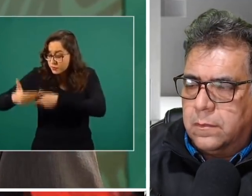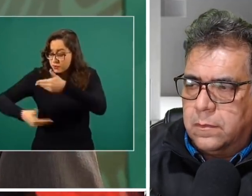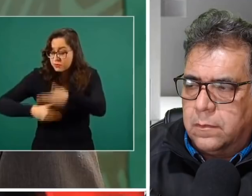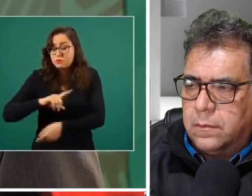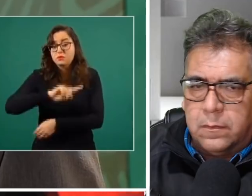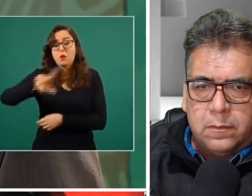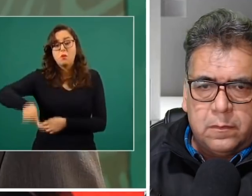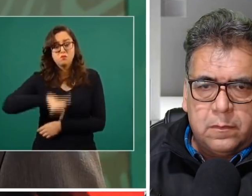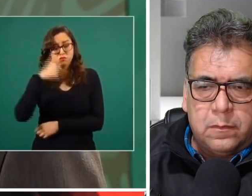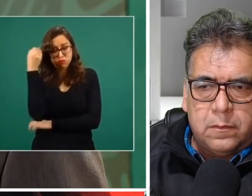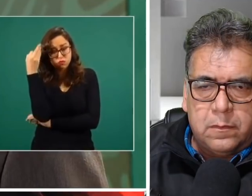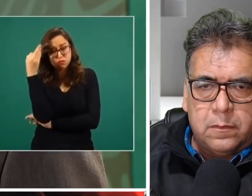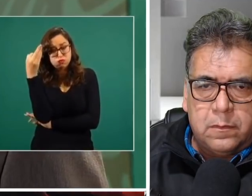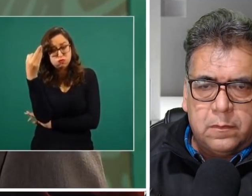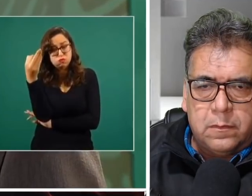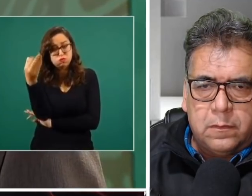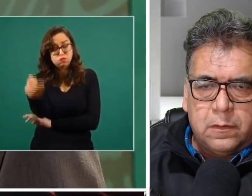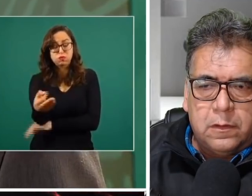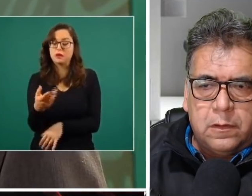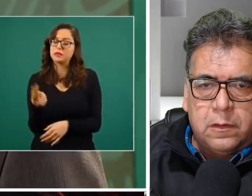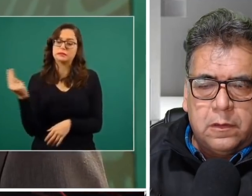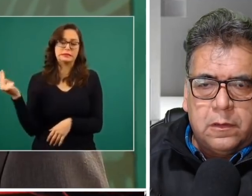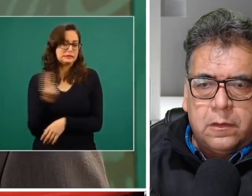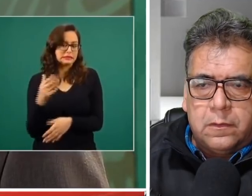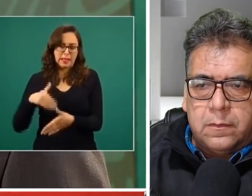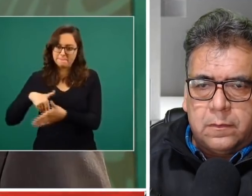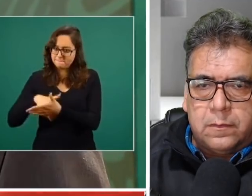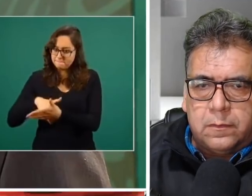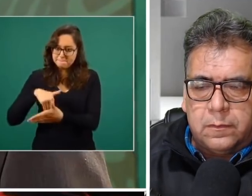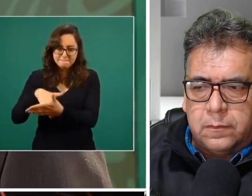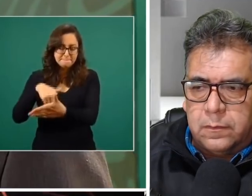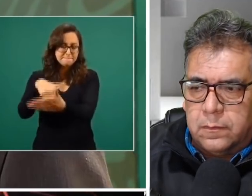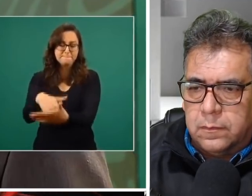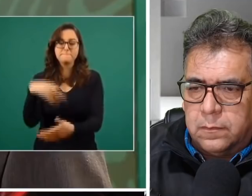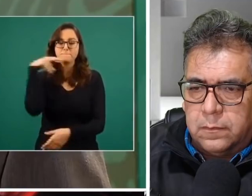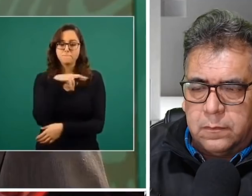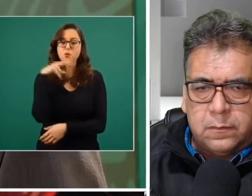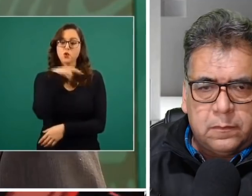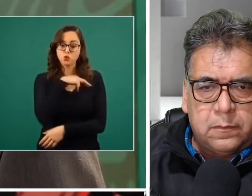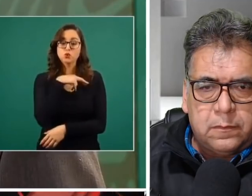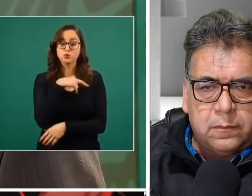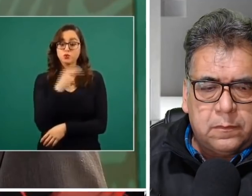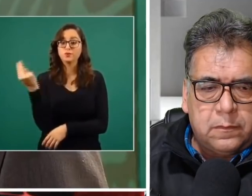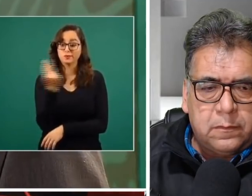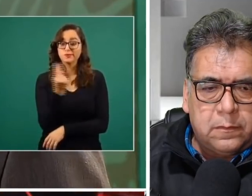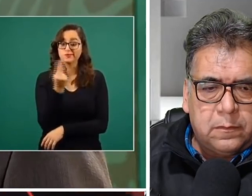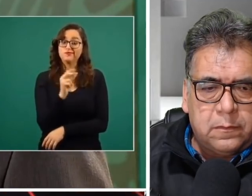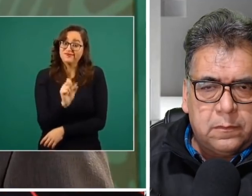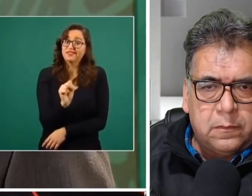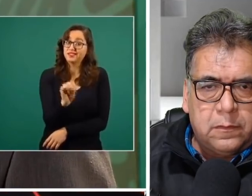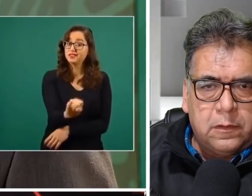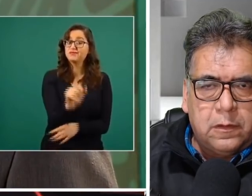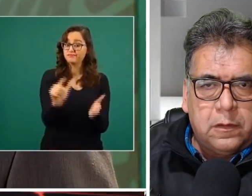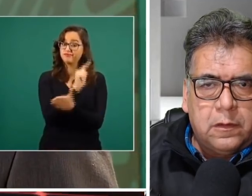acortar los plazos. Eso puede requerir una reforma